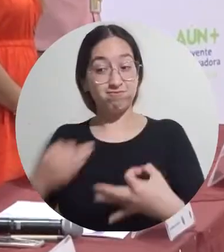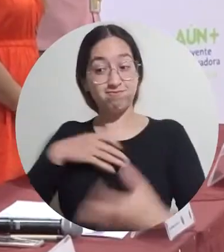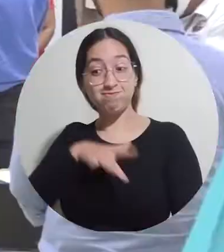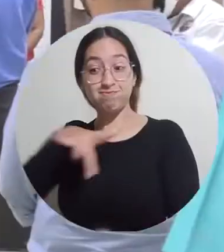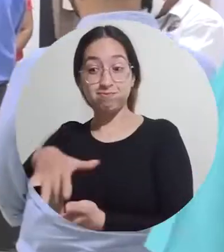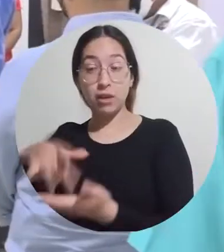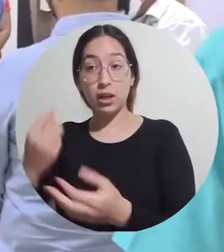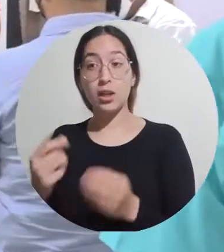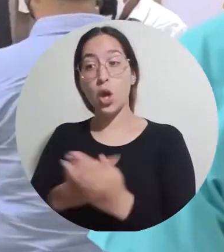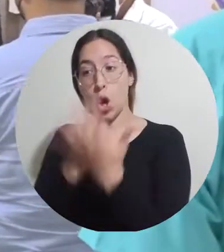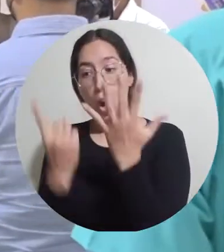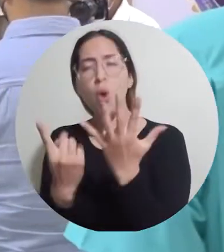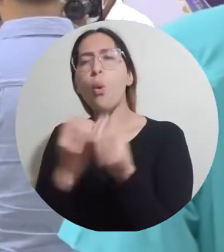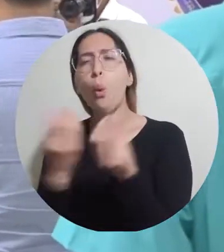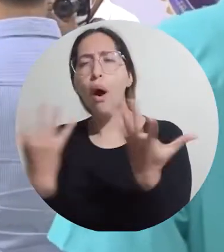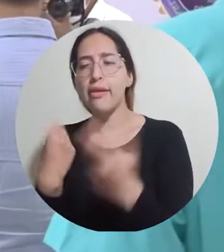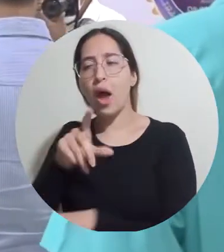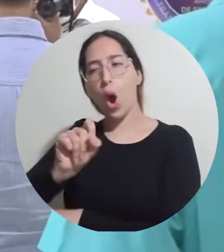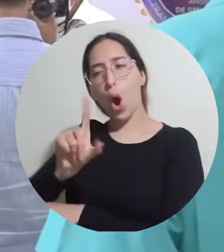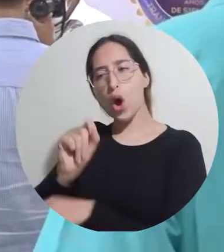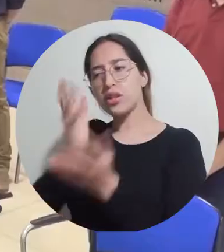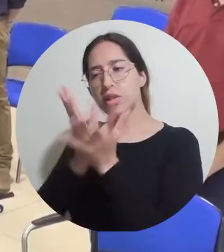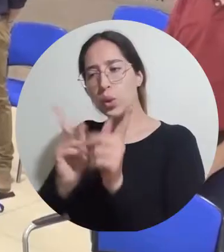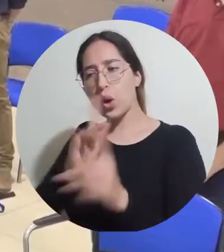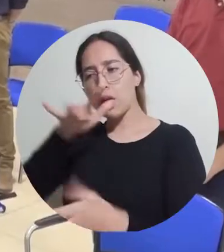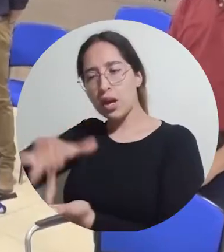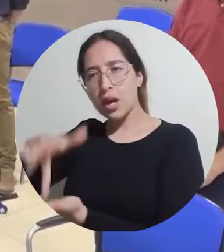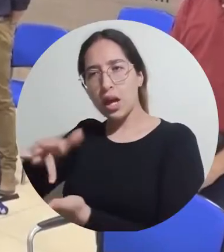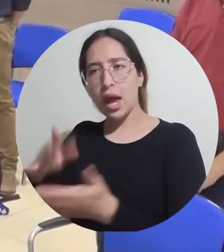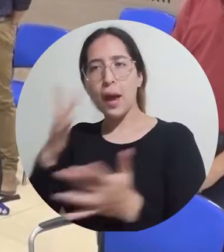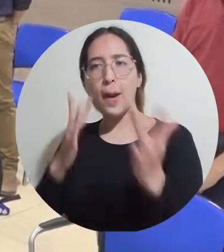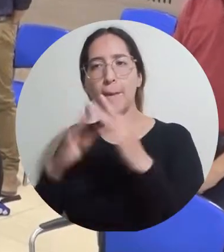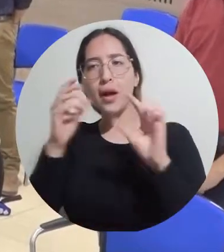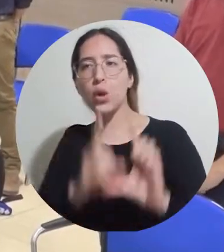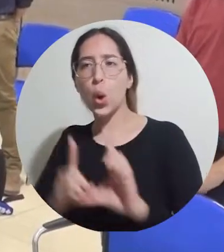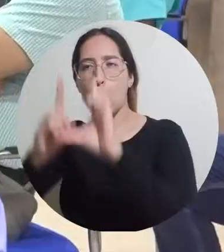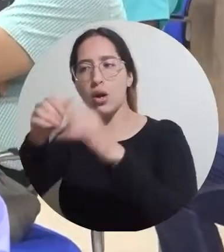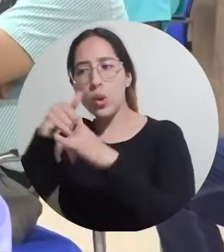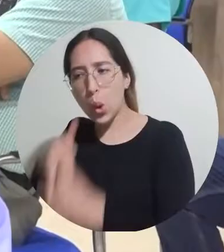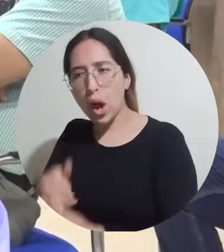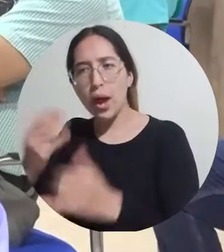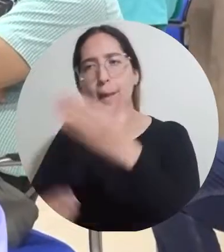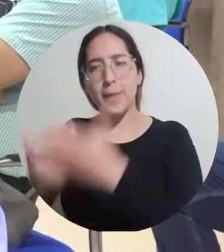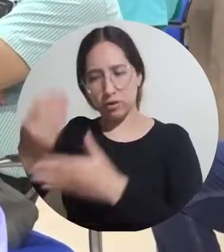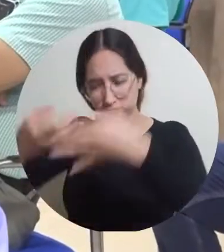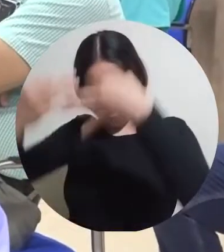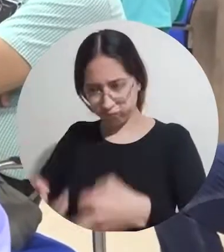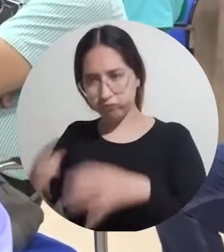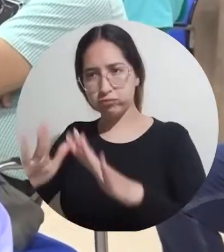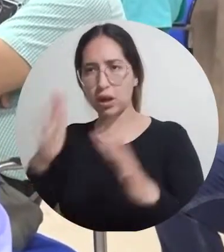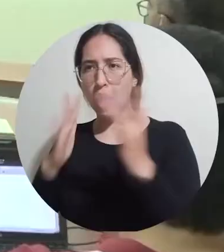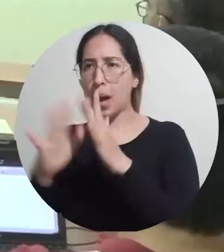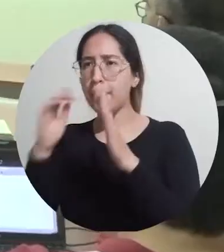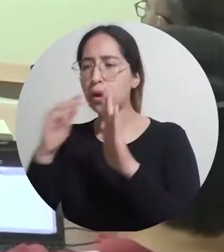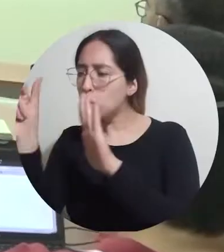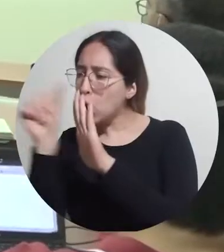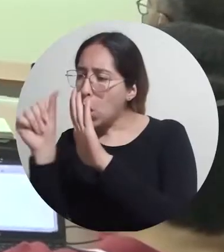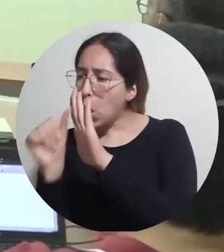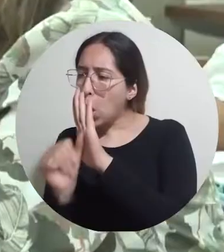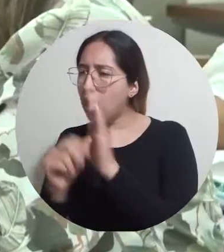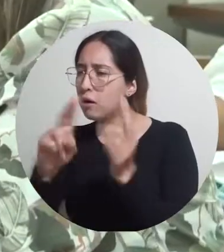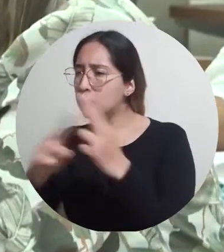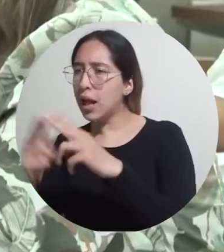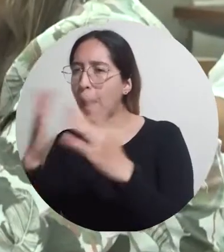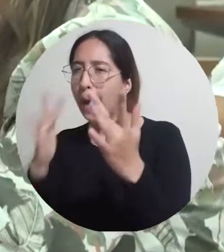presencial y con 11 integrantes, el nuevo Doctorado en Ingeniería de la Universidad del Magdalena comenzó las clases propias de la agenda